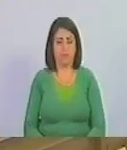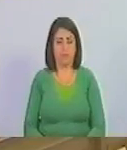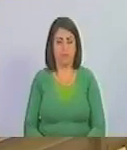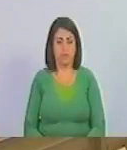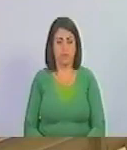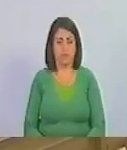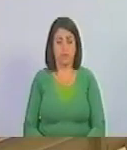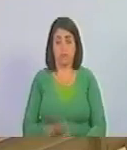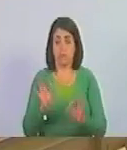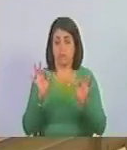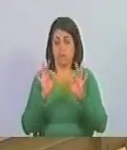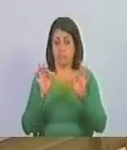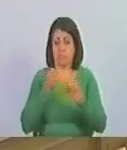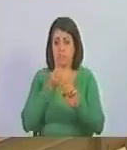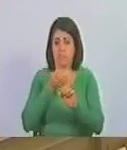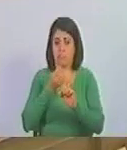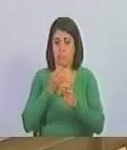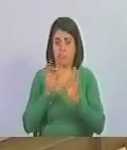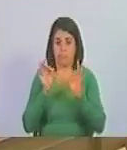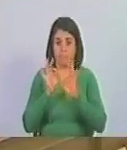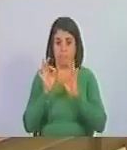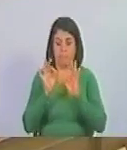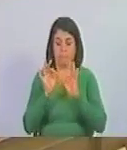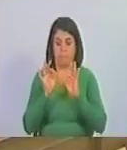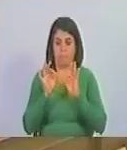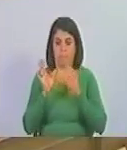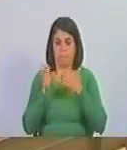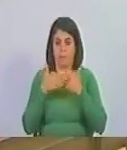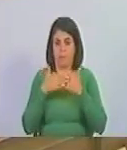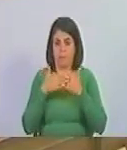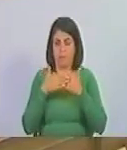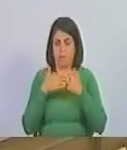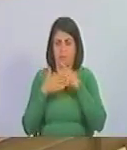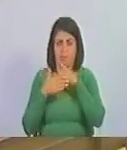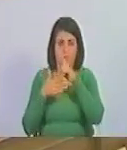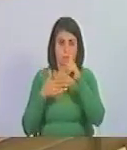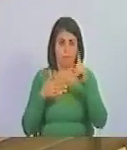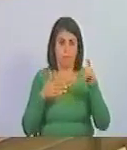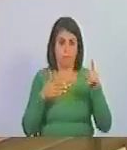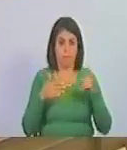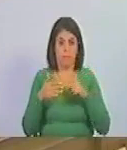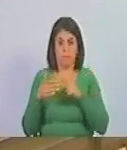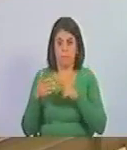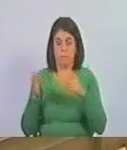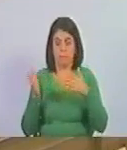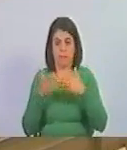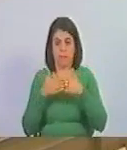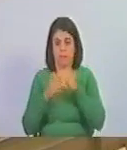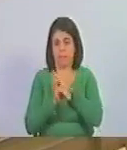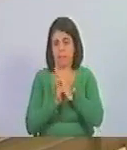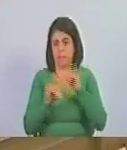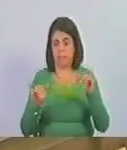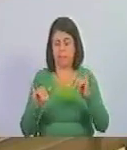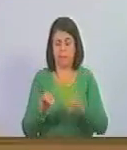¿No hay nadie más anotado el derecho a palabra? ¿Se va a cerrar? ¿Se cierra?